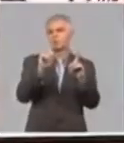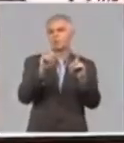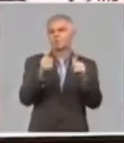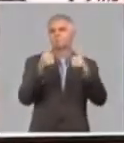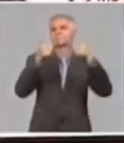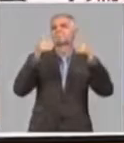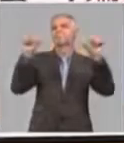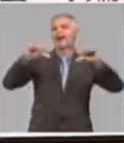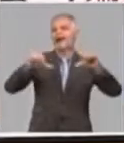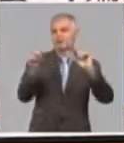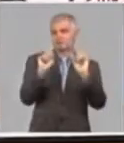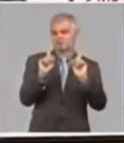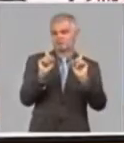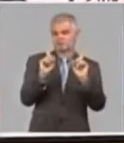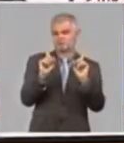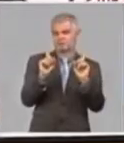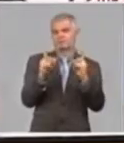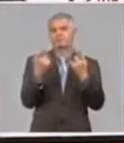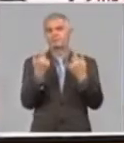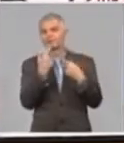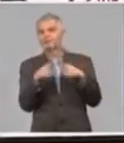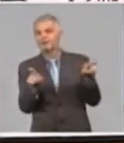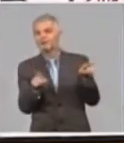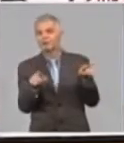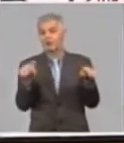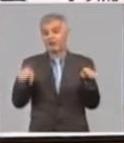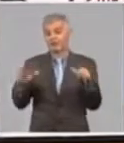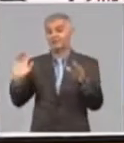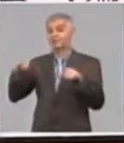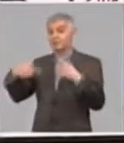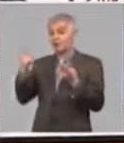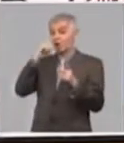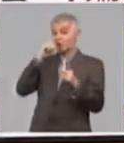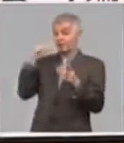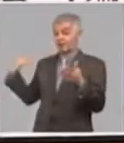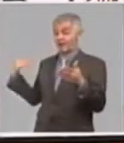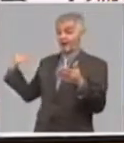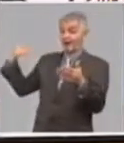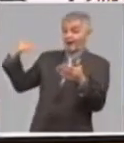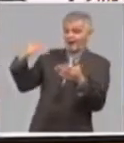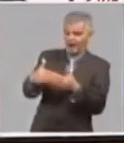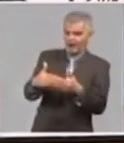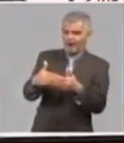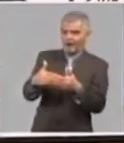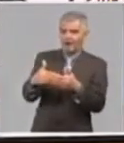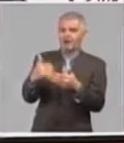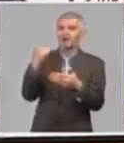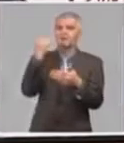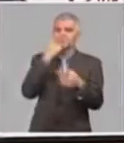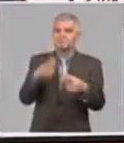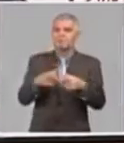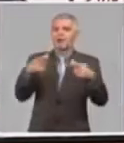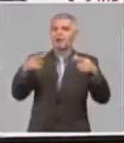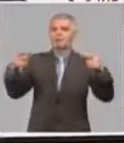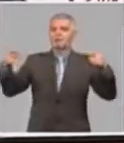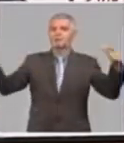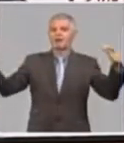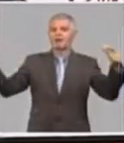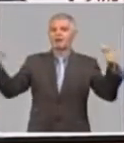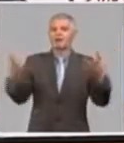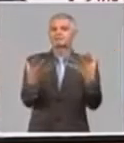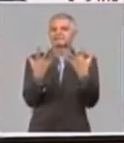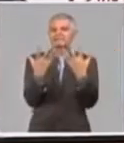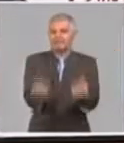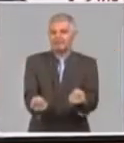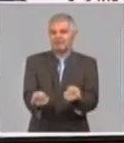Sin embargo, la escasez de precipitaciones durante esta temporada incrementaron las áreas con sequía agrícola y